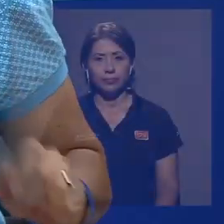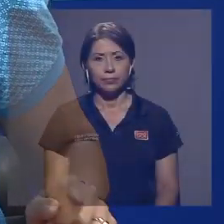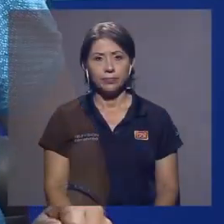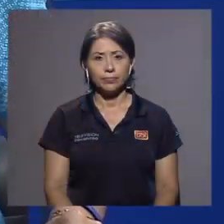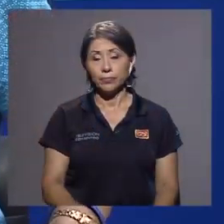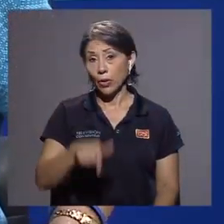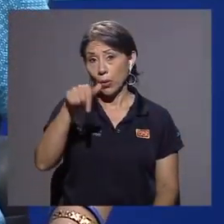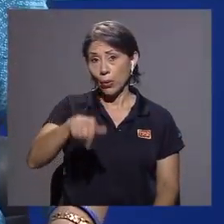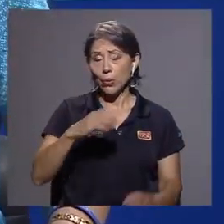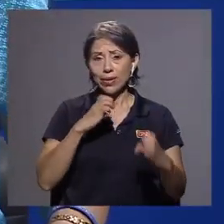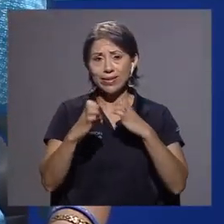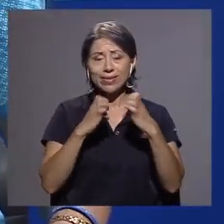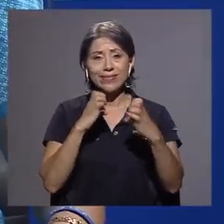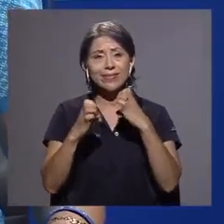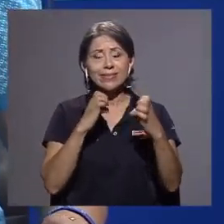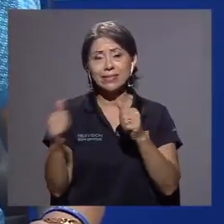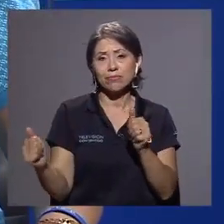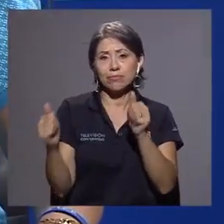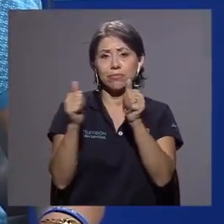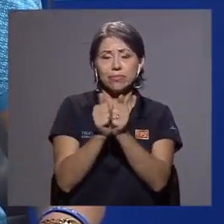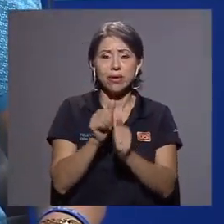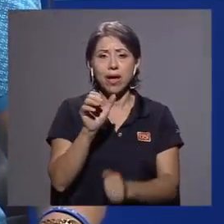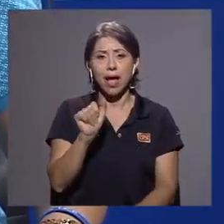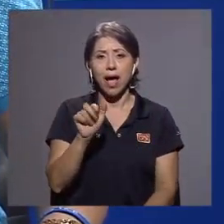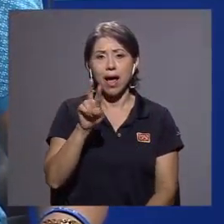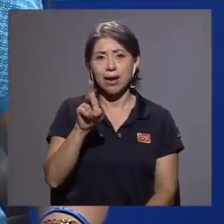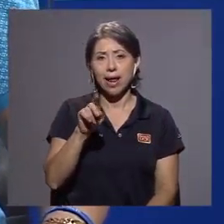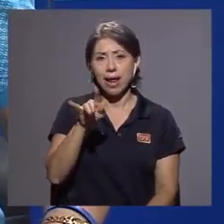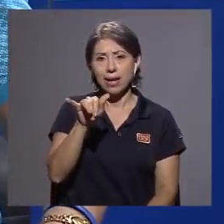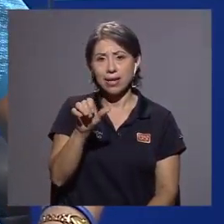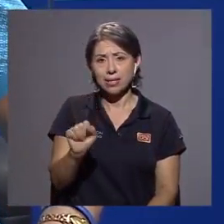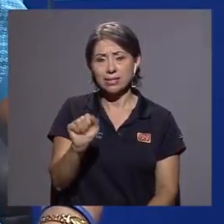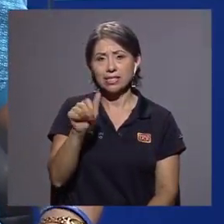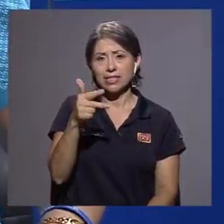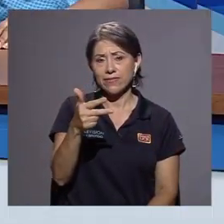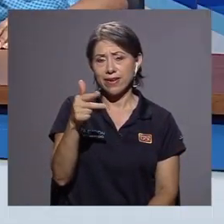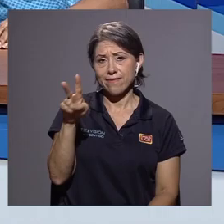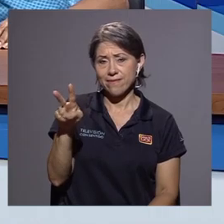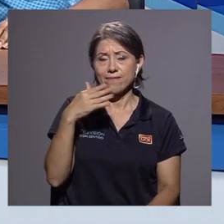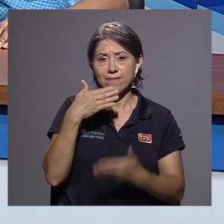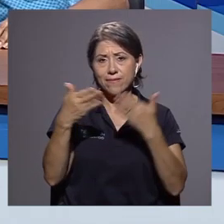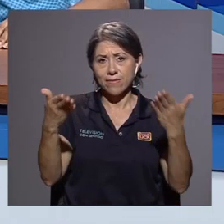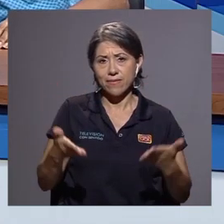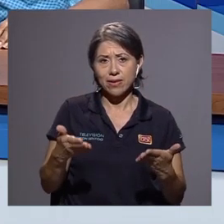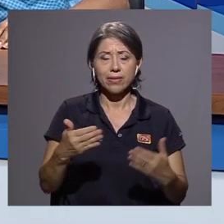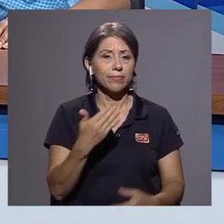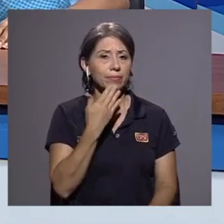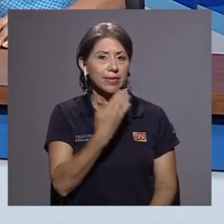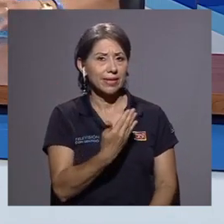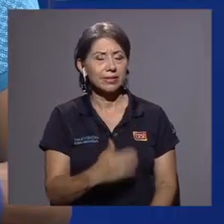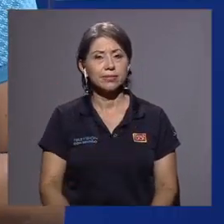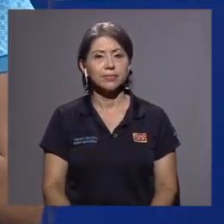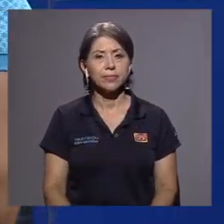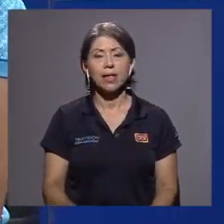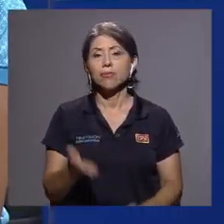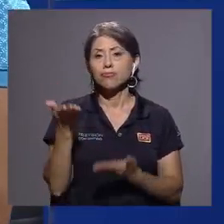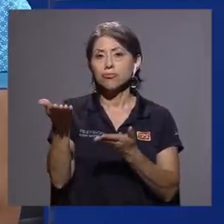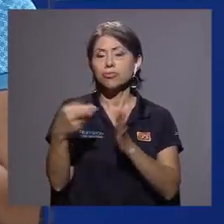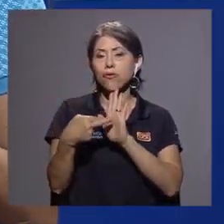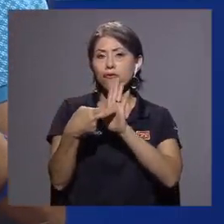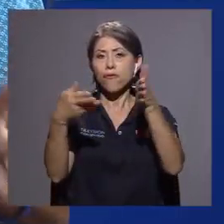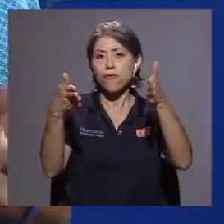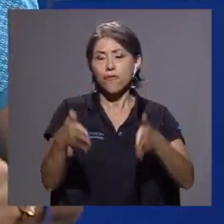Hoy en nuestra entrevista de fondo nos acompaña Arelis Chavarría Vega. Arelis, bienvenida desde la U. Muchísimas gracias. Arelis es